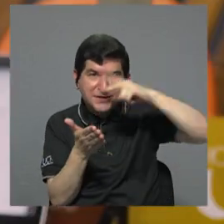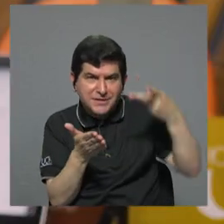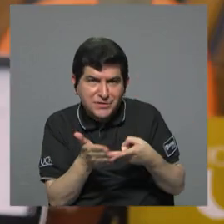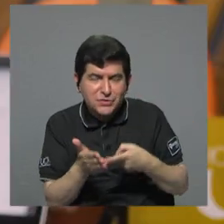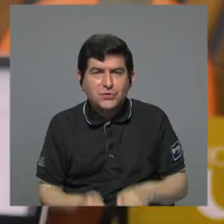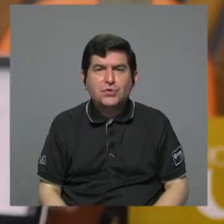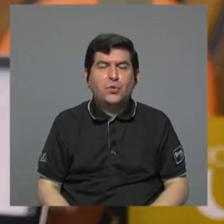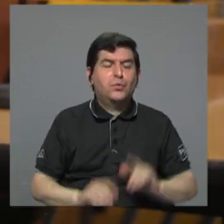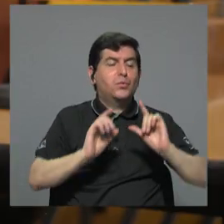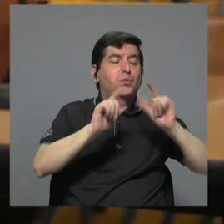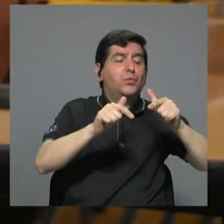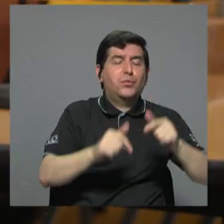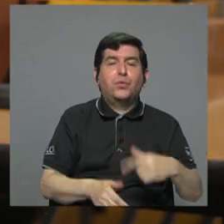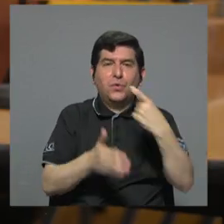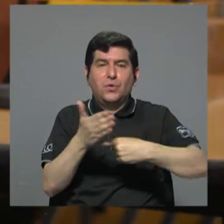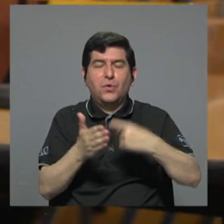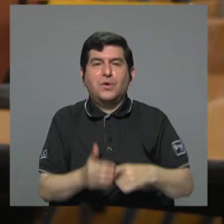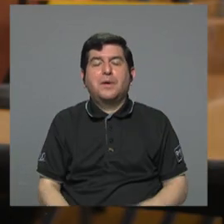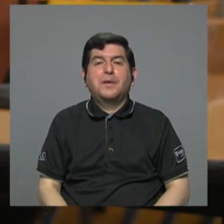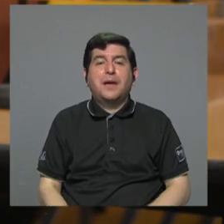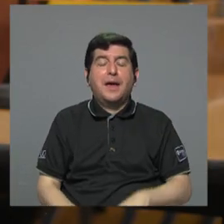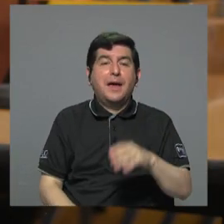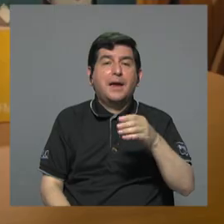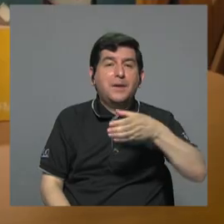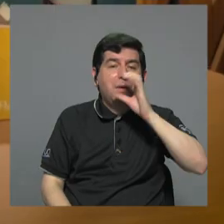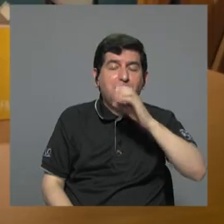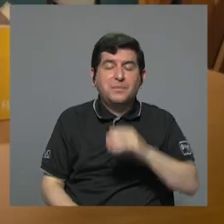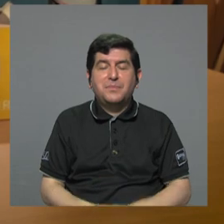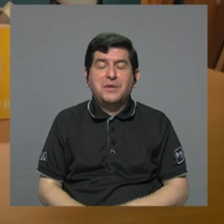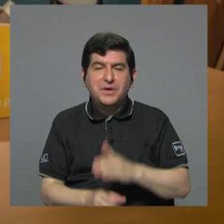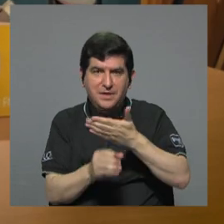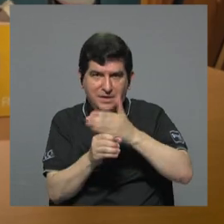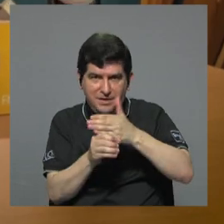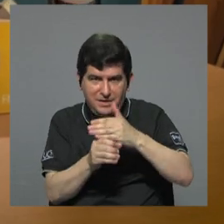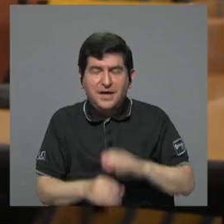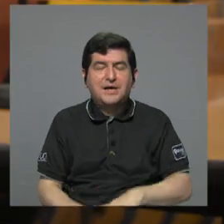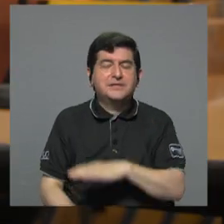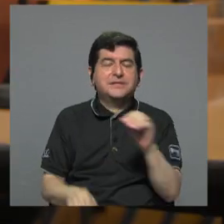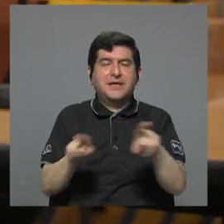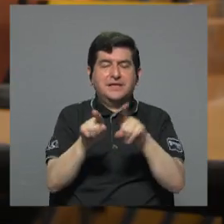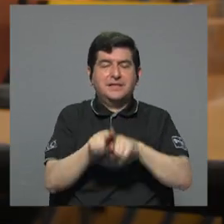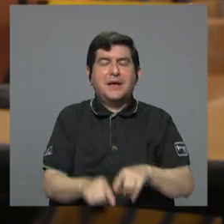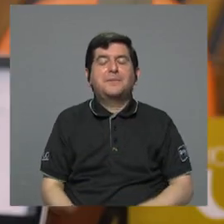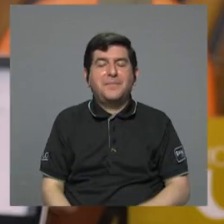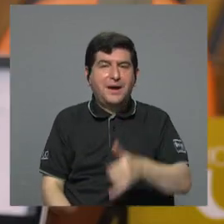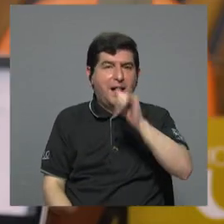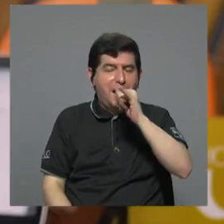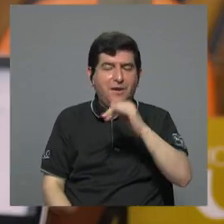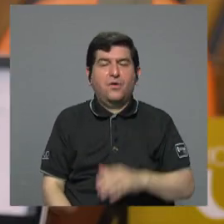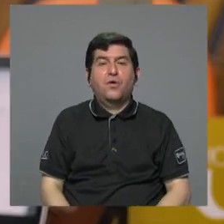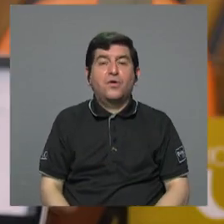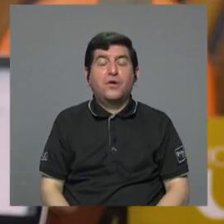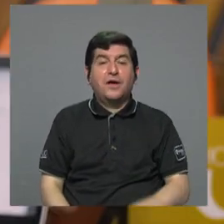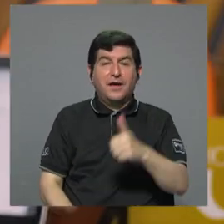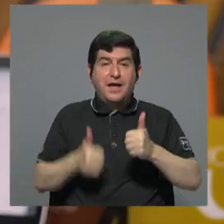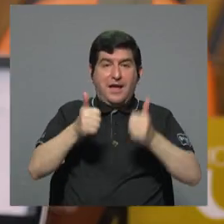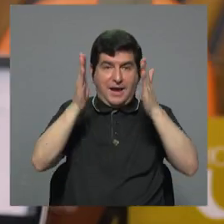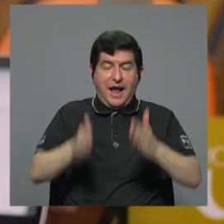recaudación implicaría desechar tributos para bebidas alcohólicas y gaseosas el impuesto a las sociedades anónimas entre otros el candidato